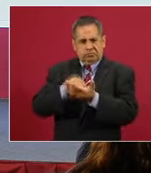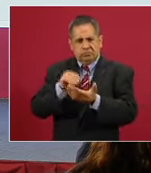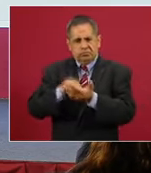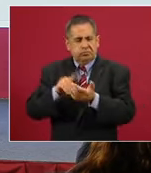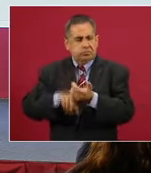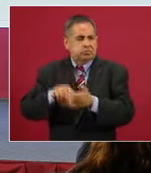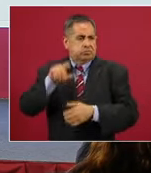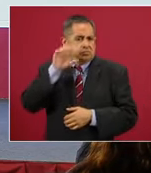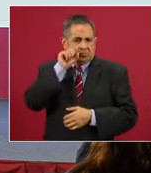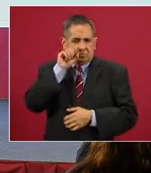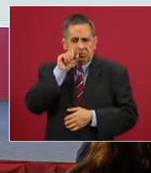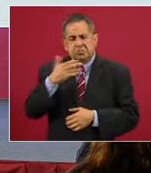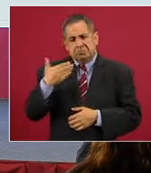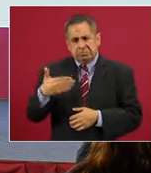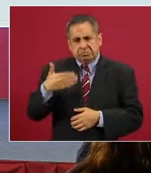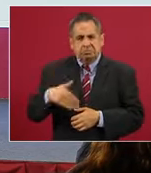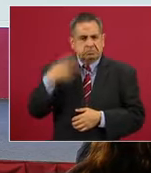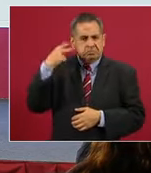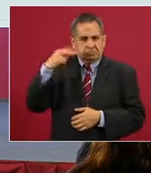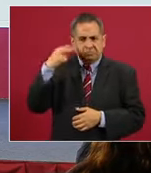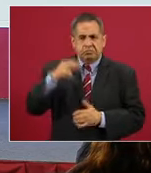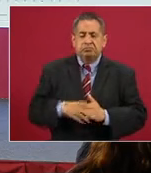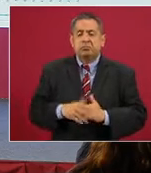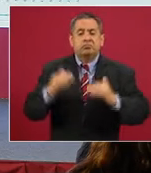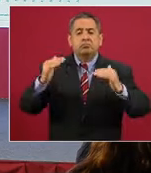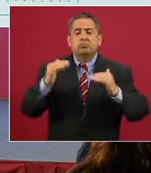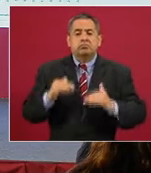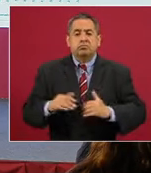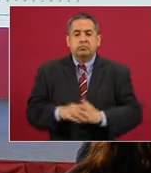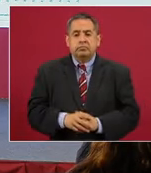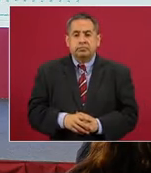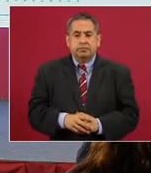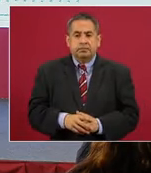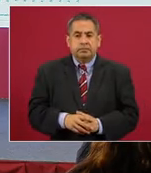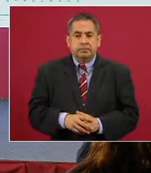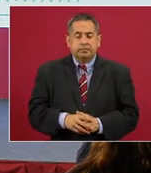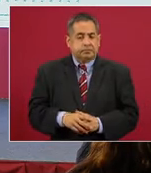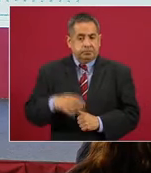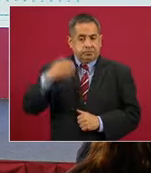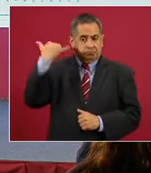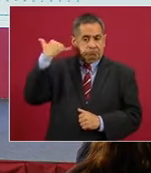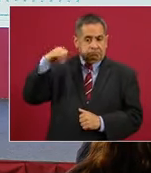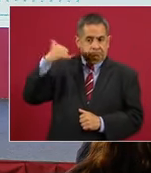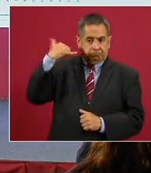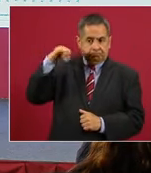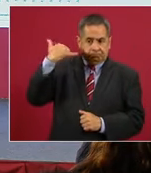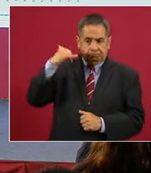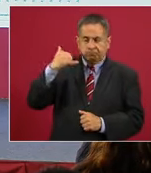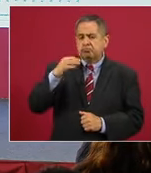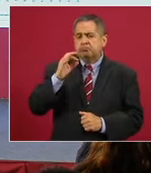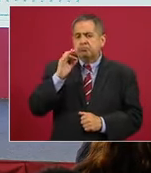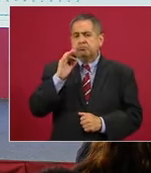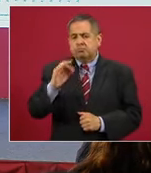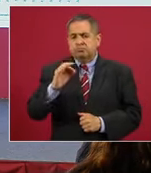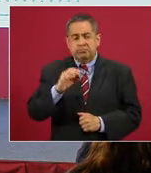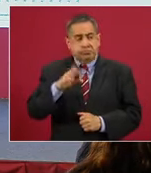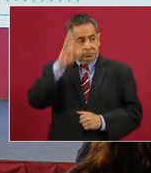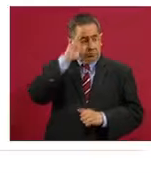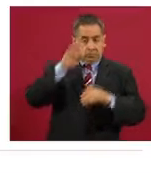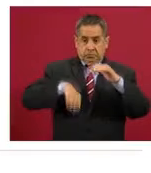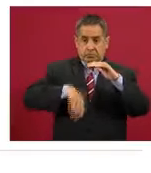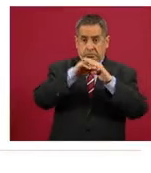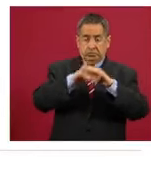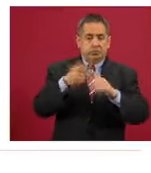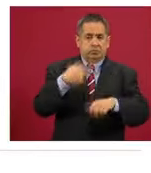en semáforo naranja, va por buen camino Veracruz también. La siguiente. Yucatán llegó a punto máximo con una larga tendencia de